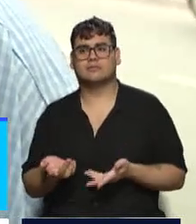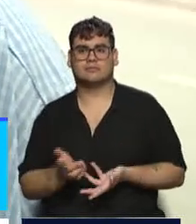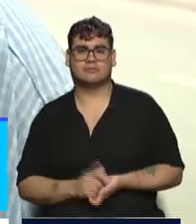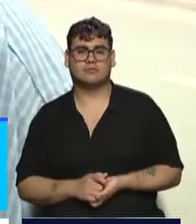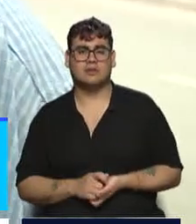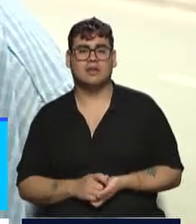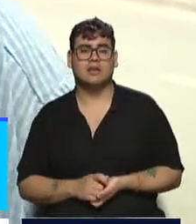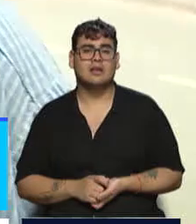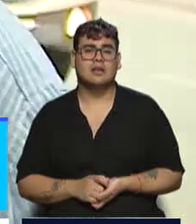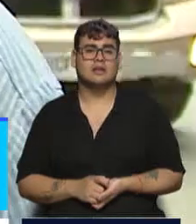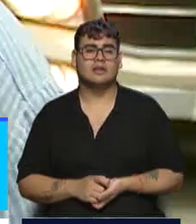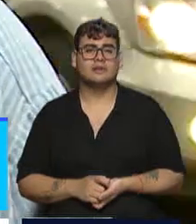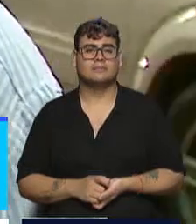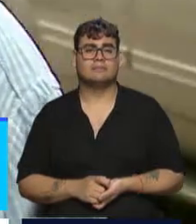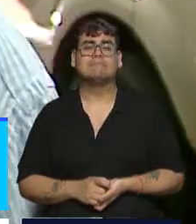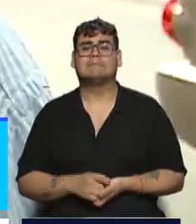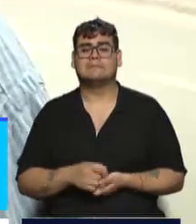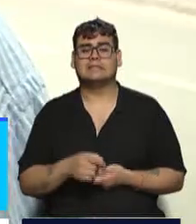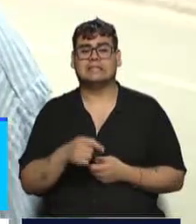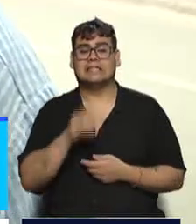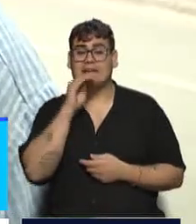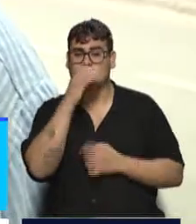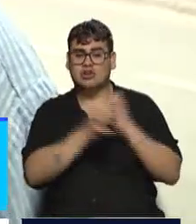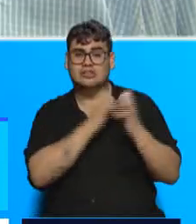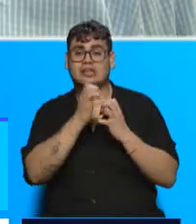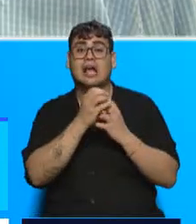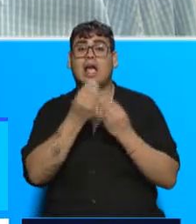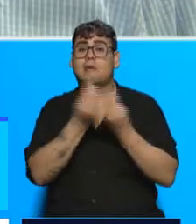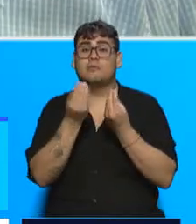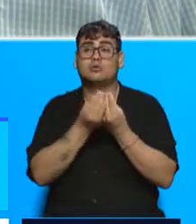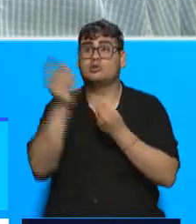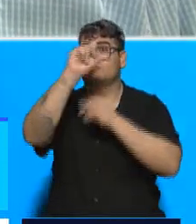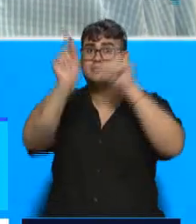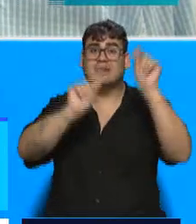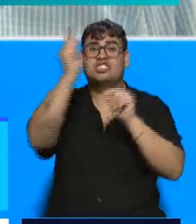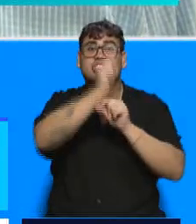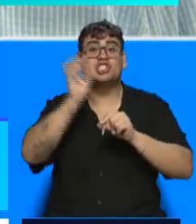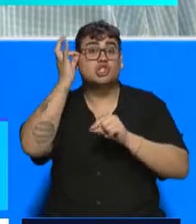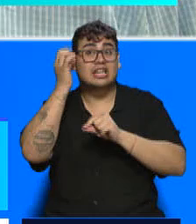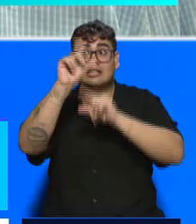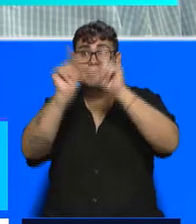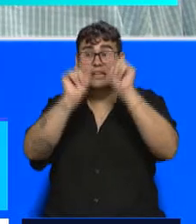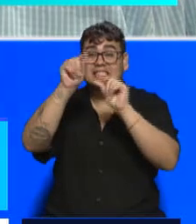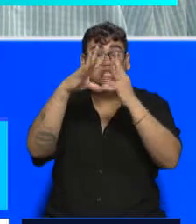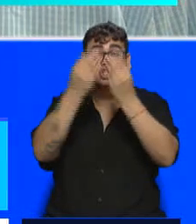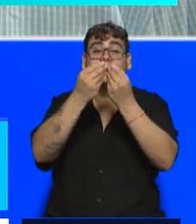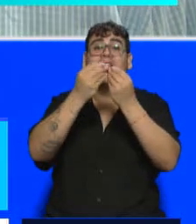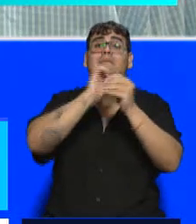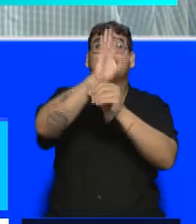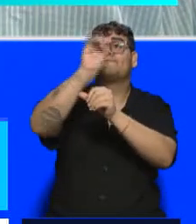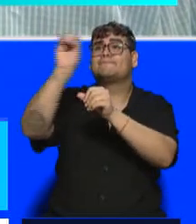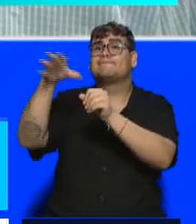desarrollado mercados en todo el mundo, vamos a más de 130 países y consideramos que no nos